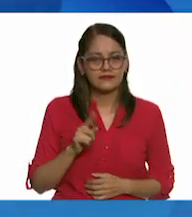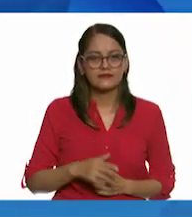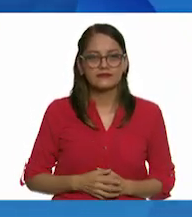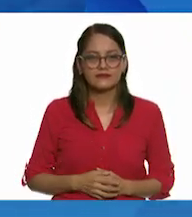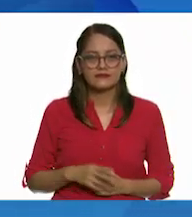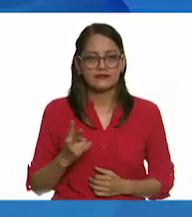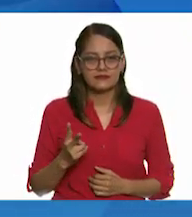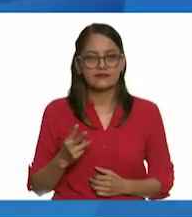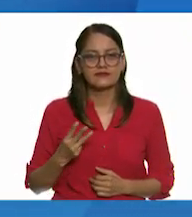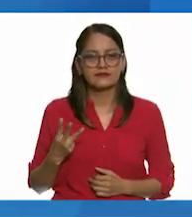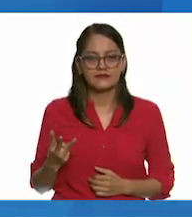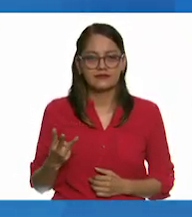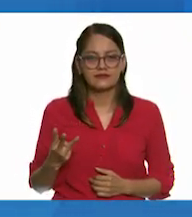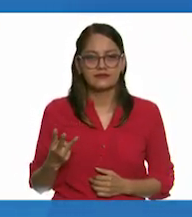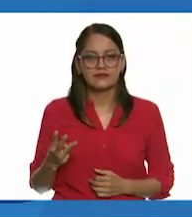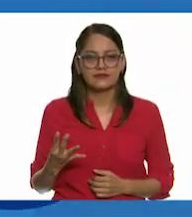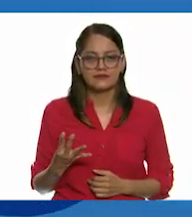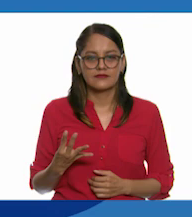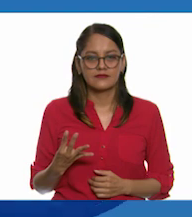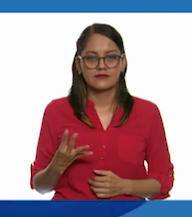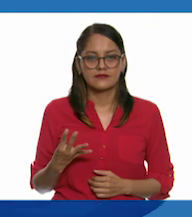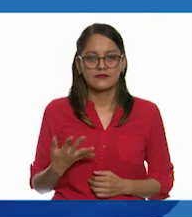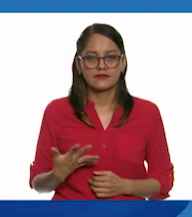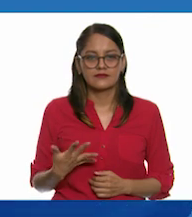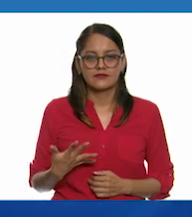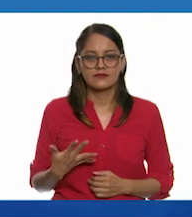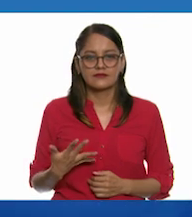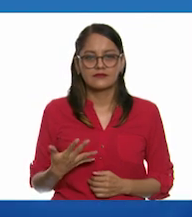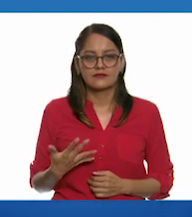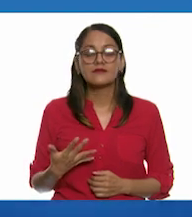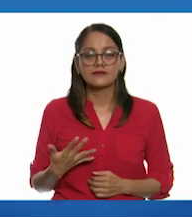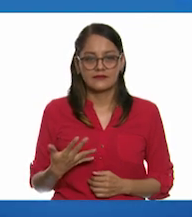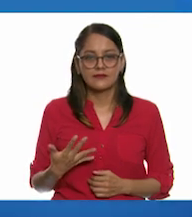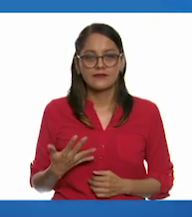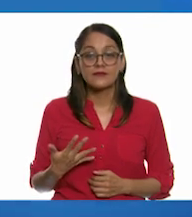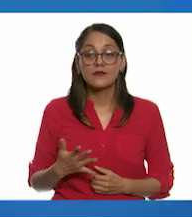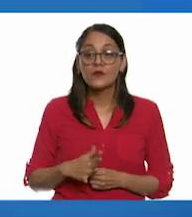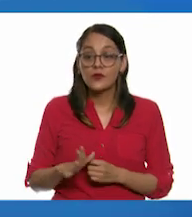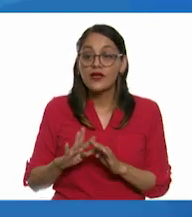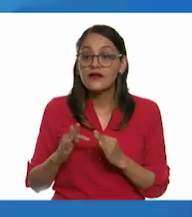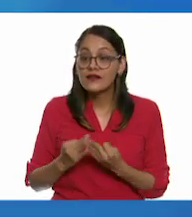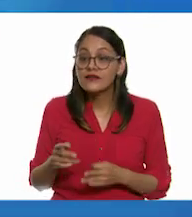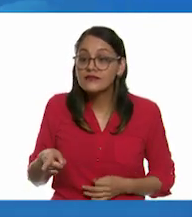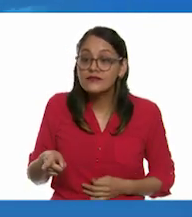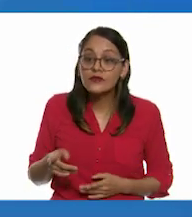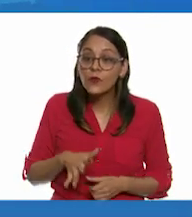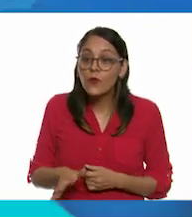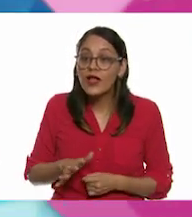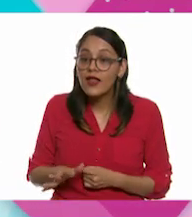dos, tres, cuatro, cinco. Muy bien. A ver, ¿qué figura? ¿Cuál?